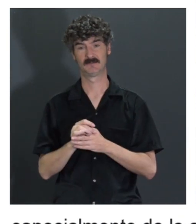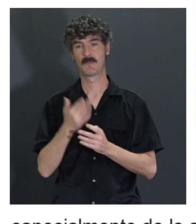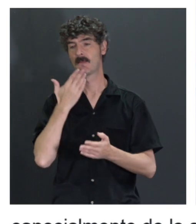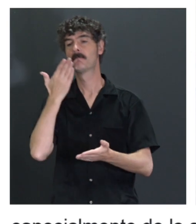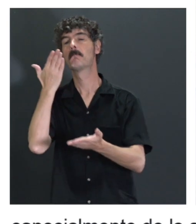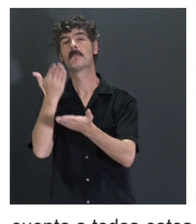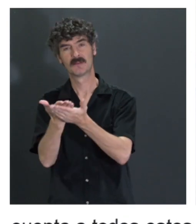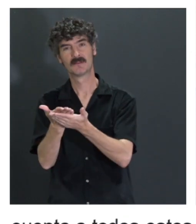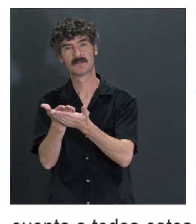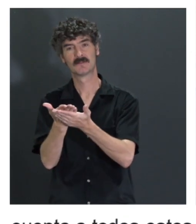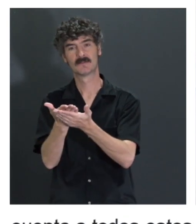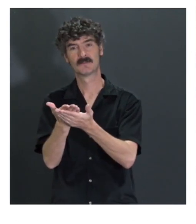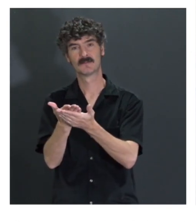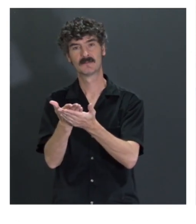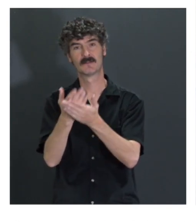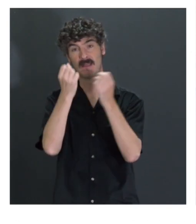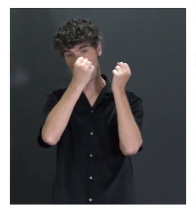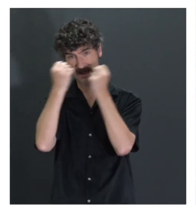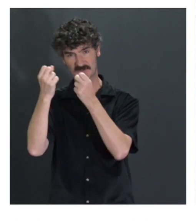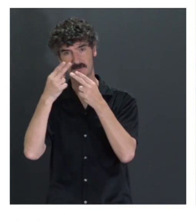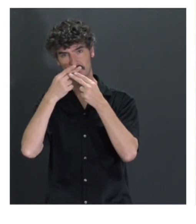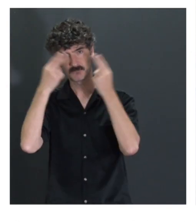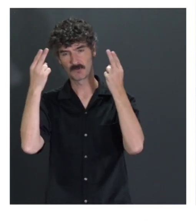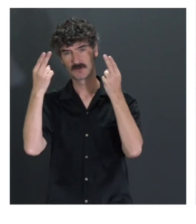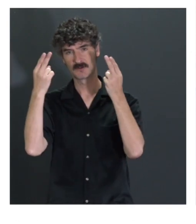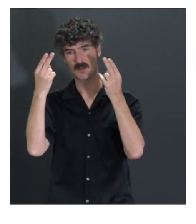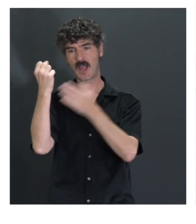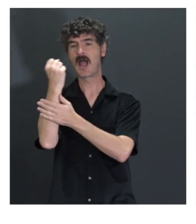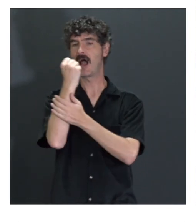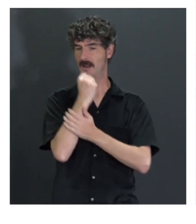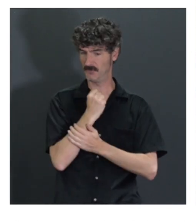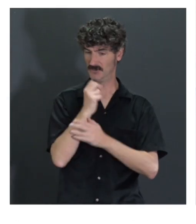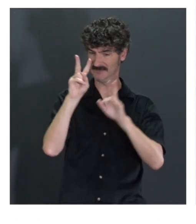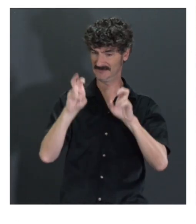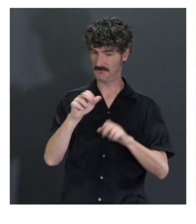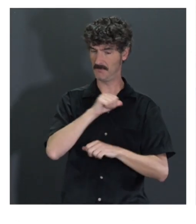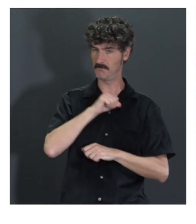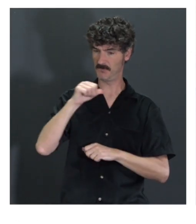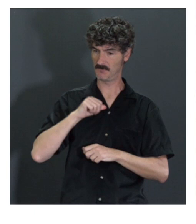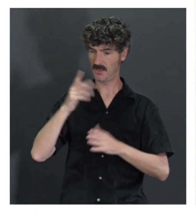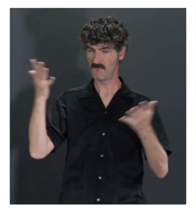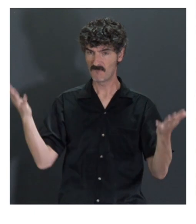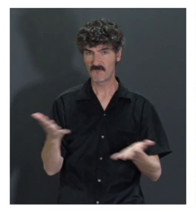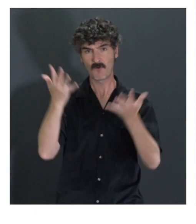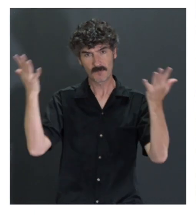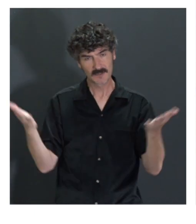petición es a la administración pública que apoyen todo el ecosistema privado, que fomenten